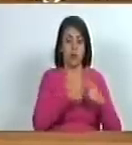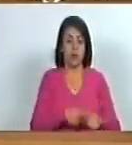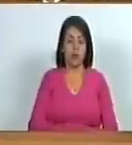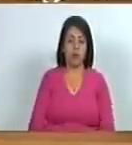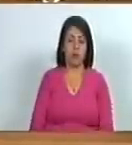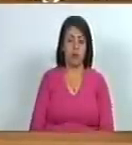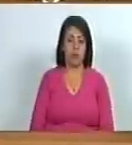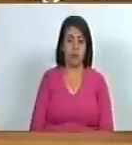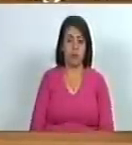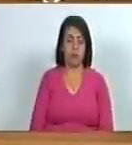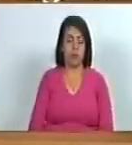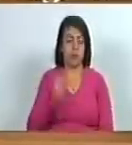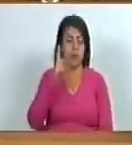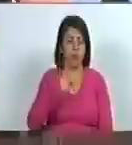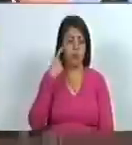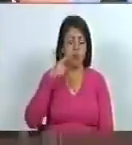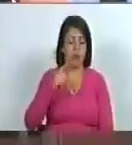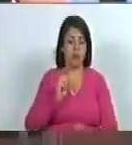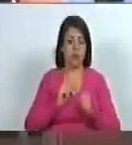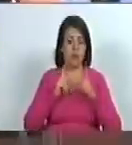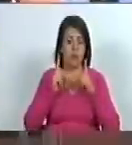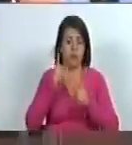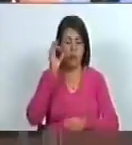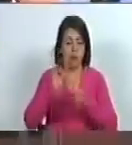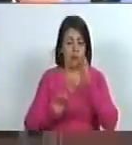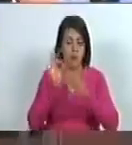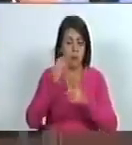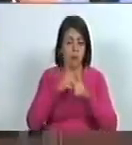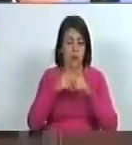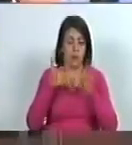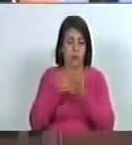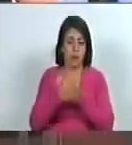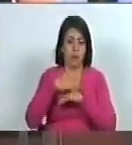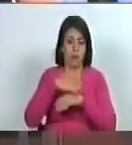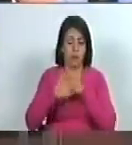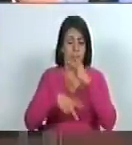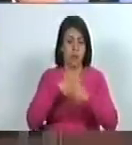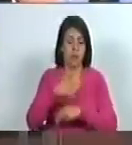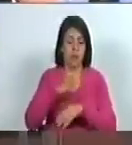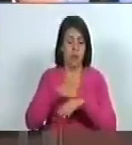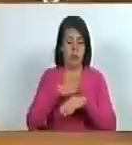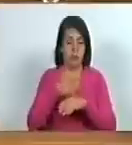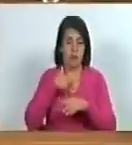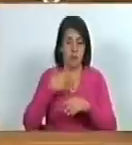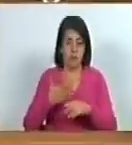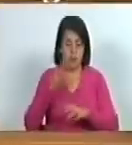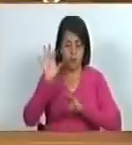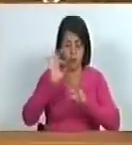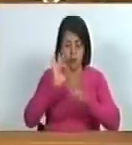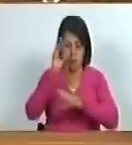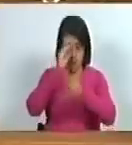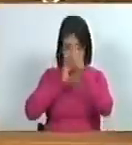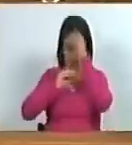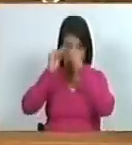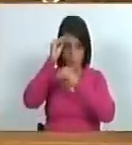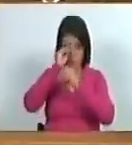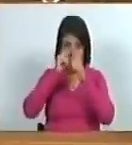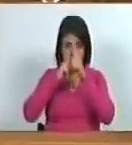debe tener un tratamiento jurídico que regule los procesos de capacitación maestros